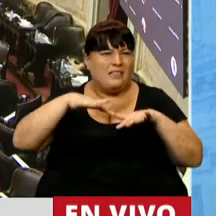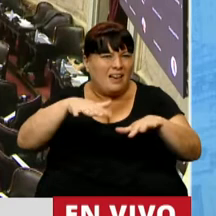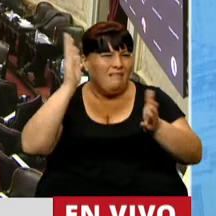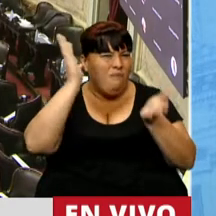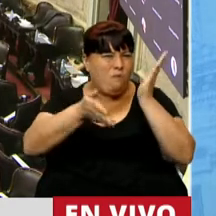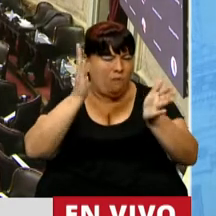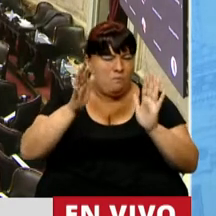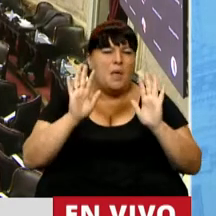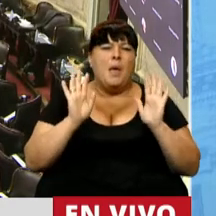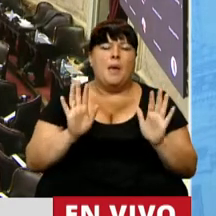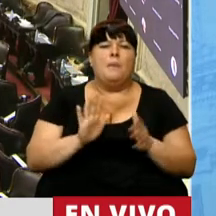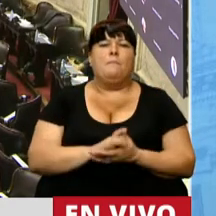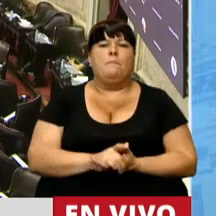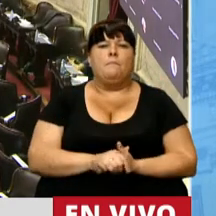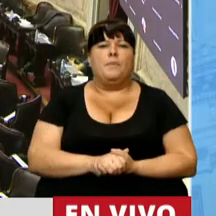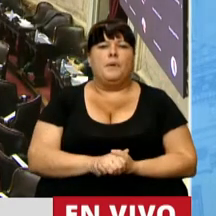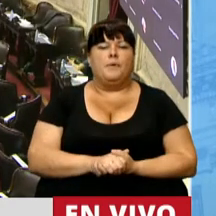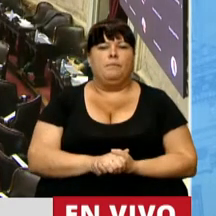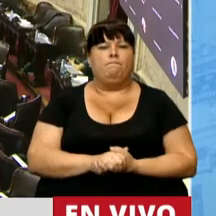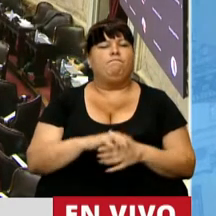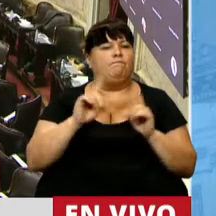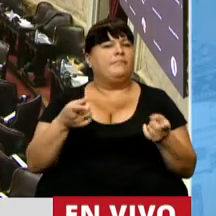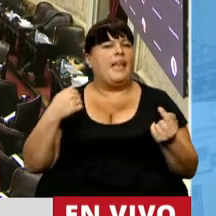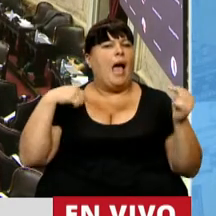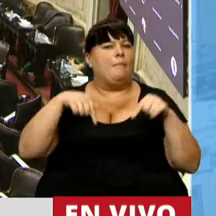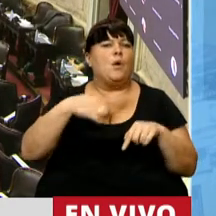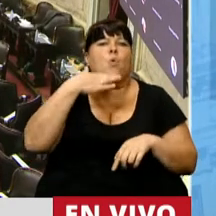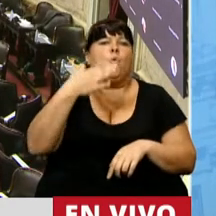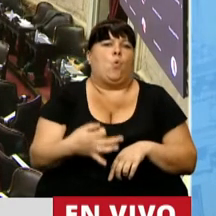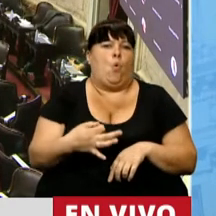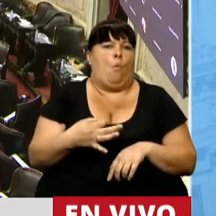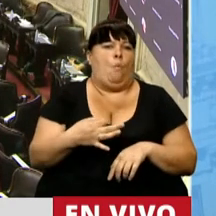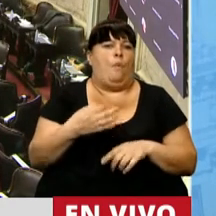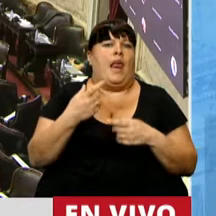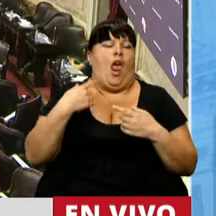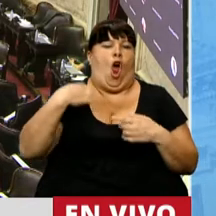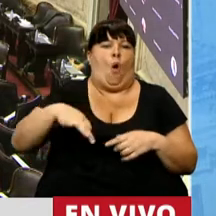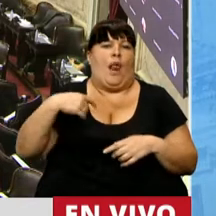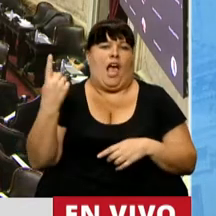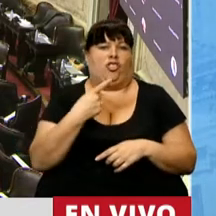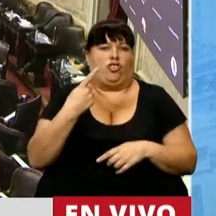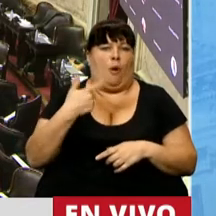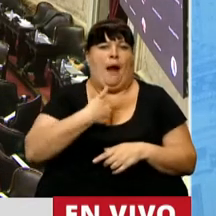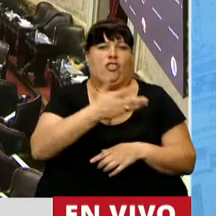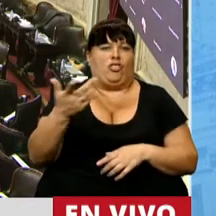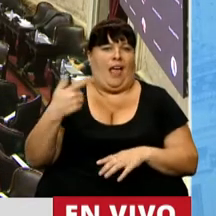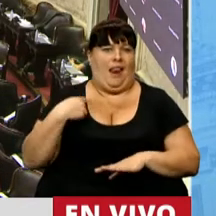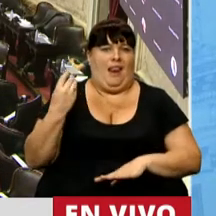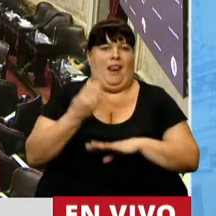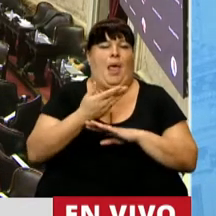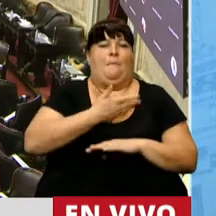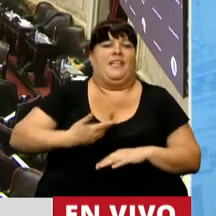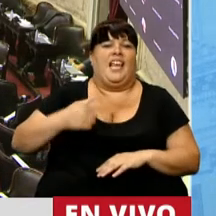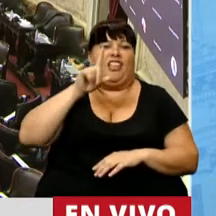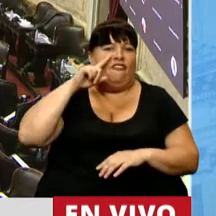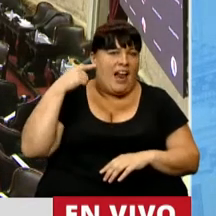Pero también venimos a cumplir con ese contrato social que nuestra Presidenta Alberto